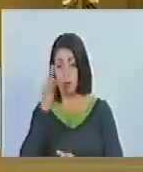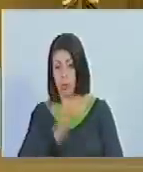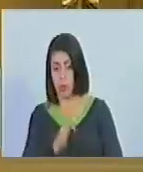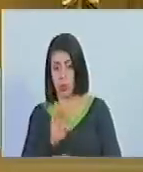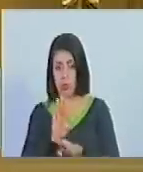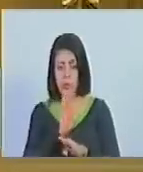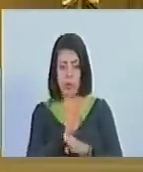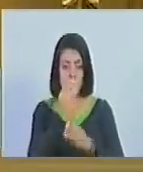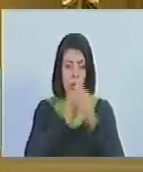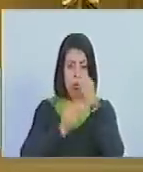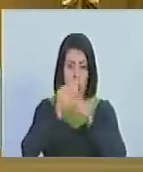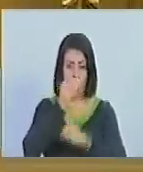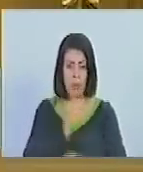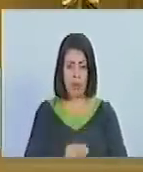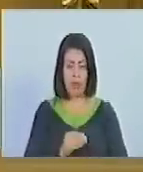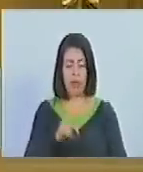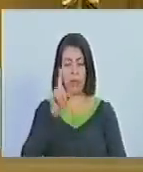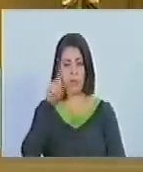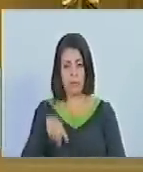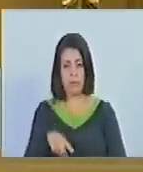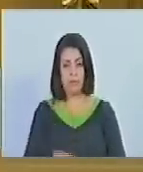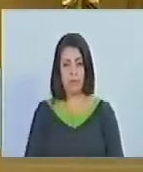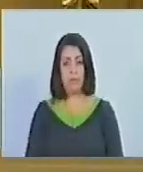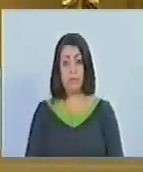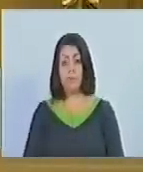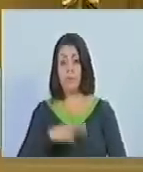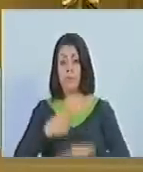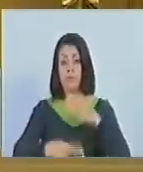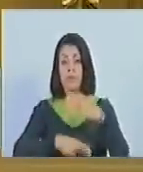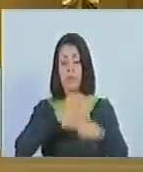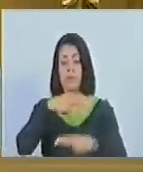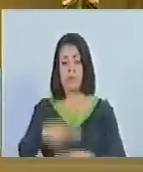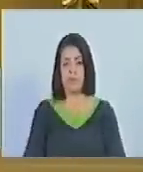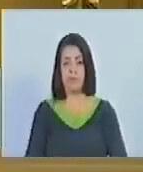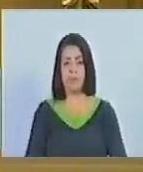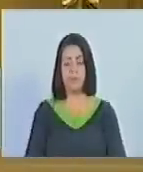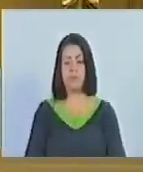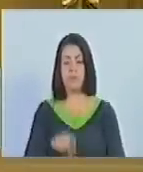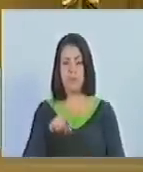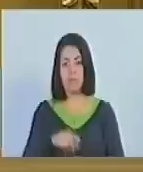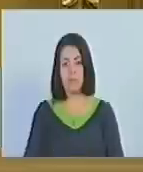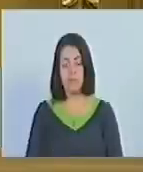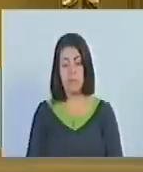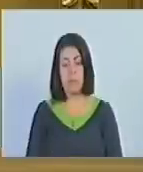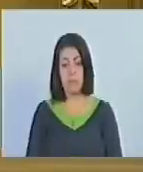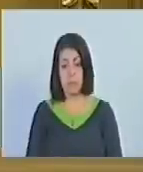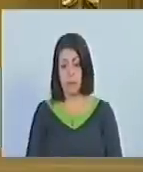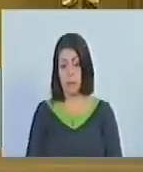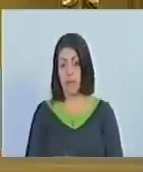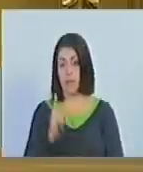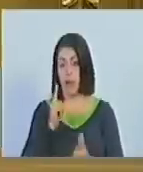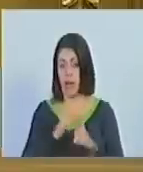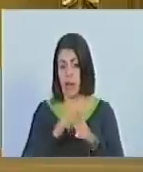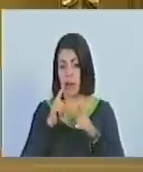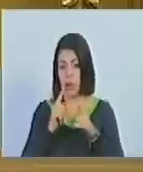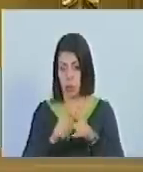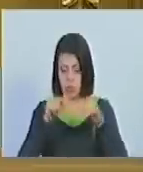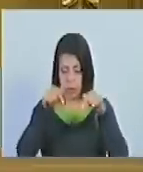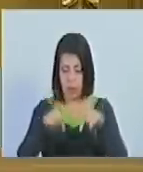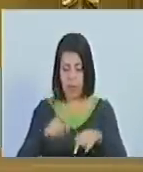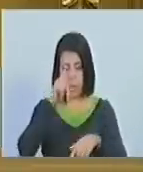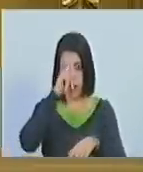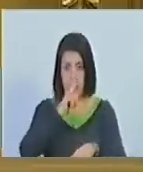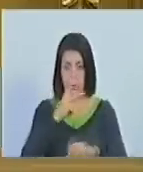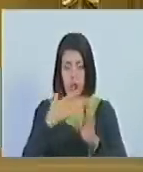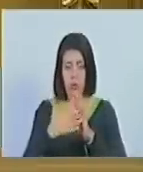alimentaria así como para la generación de divisas en este sentido para el año